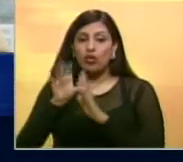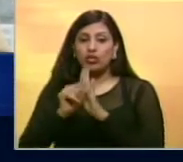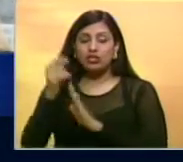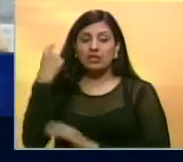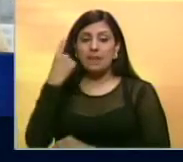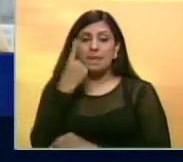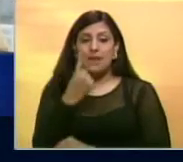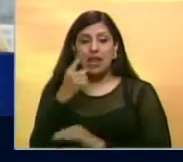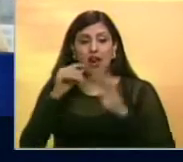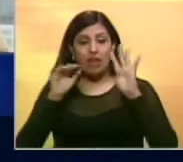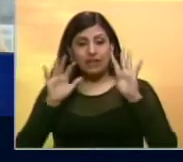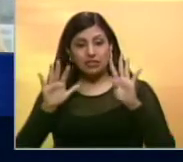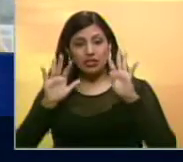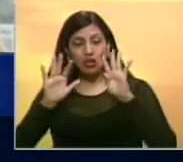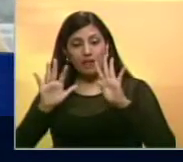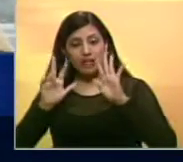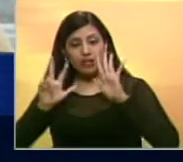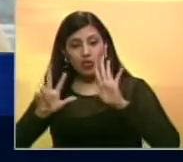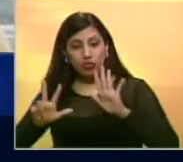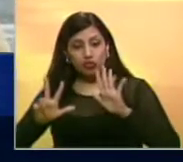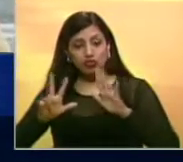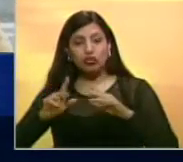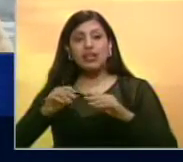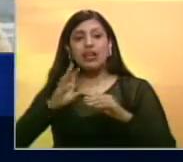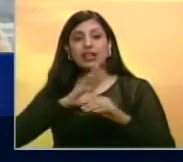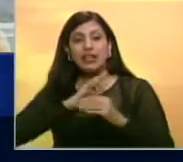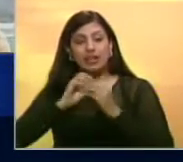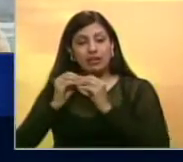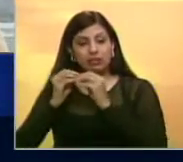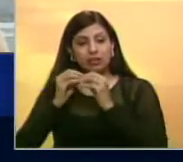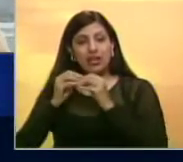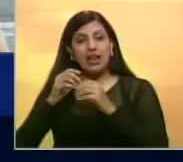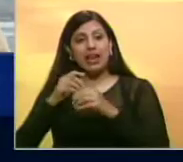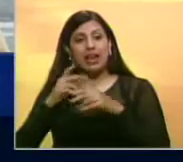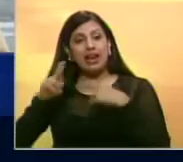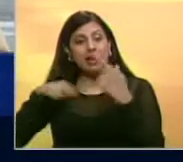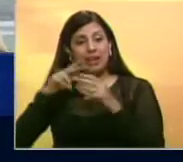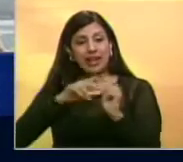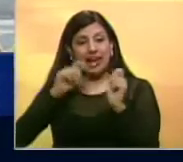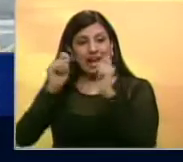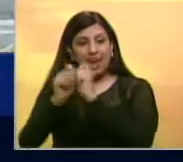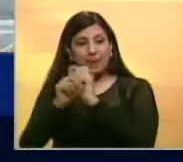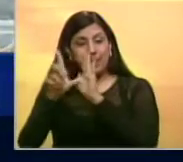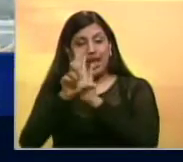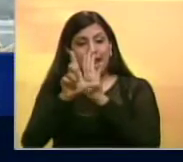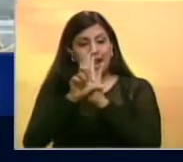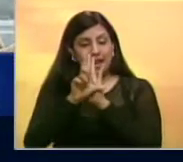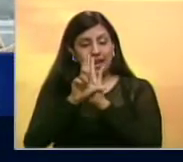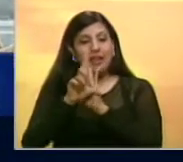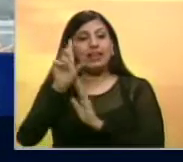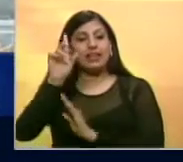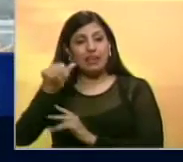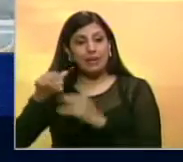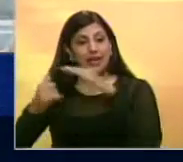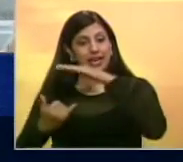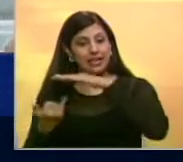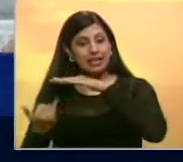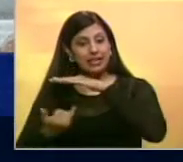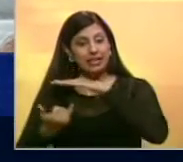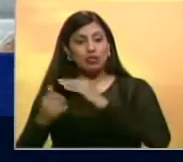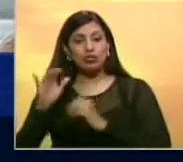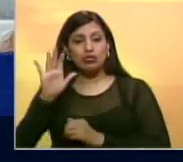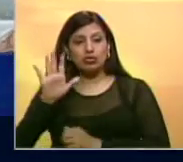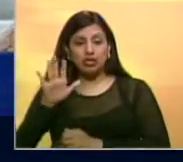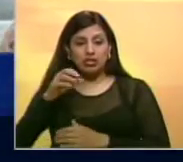del año de 1998. Refundar la República implica transformar las leyes y las instituciones como